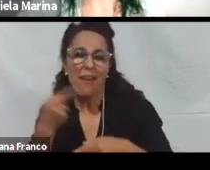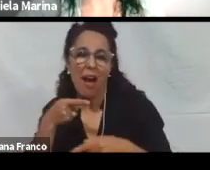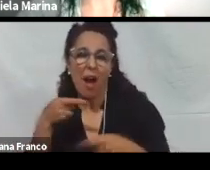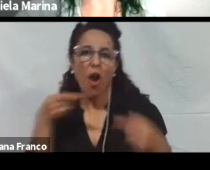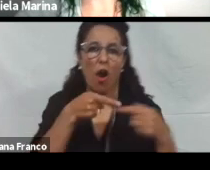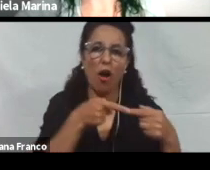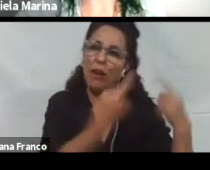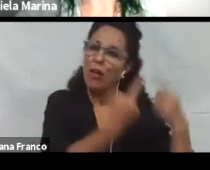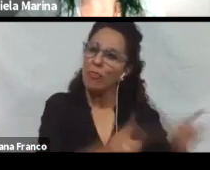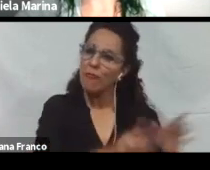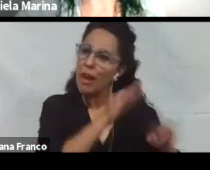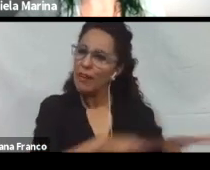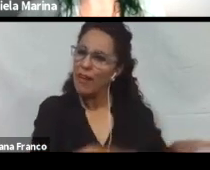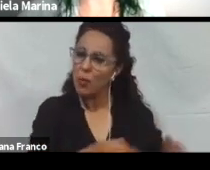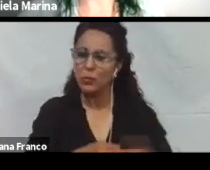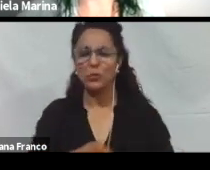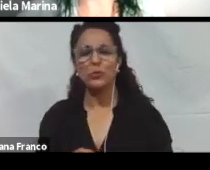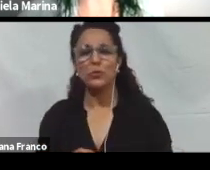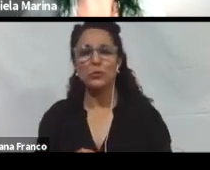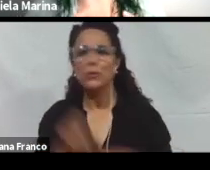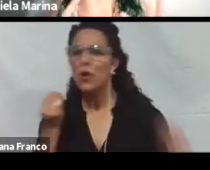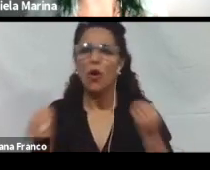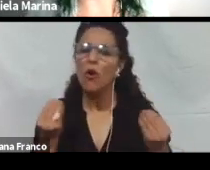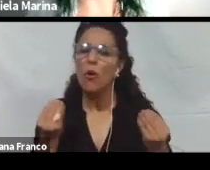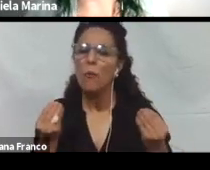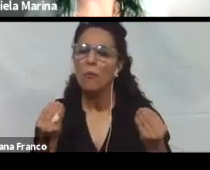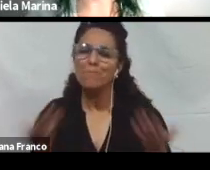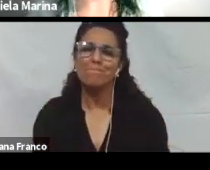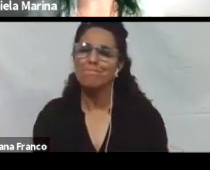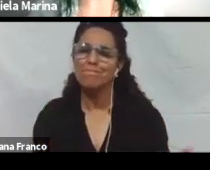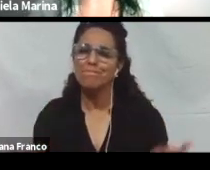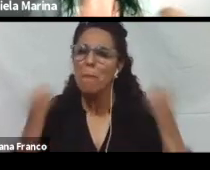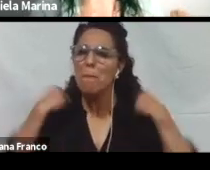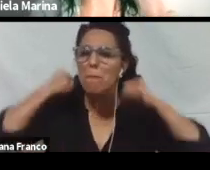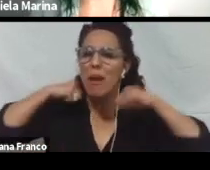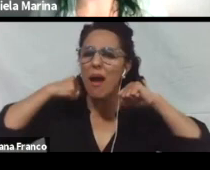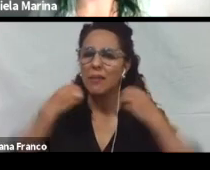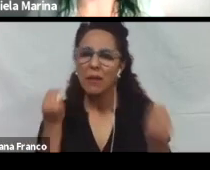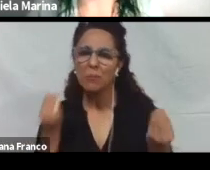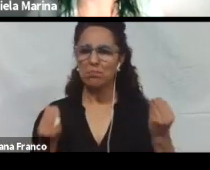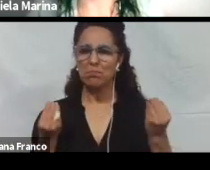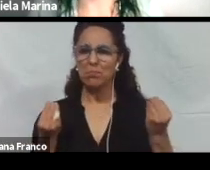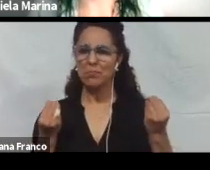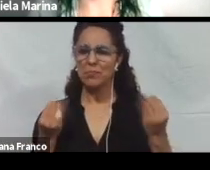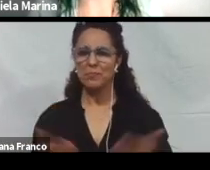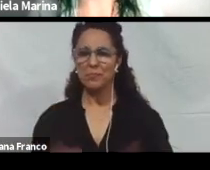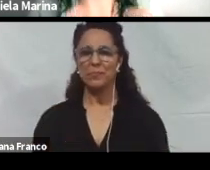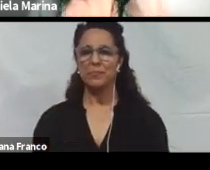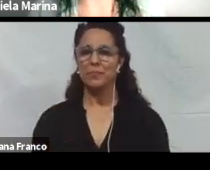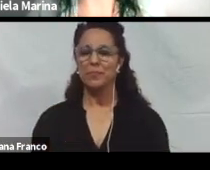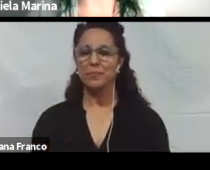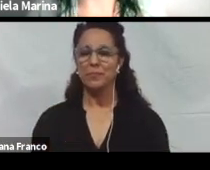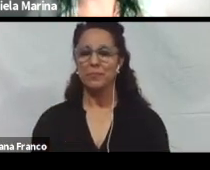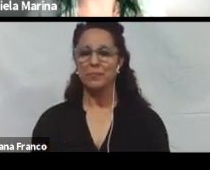Pero, ¿cómo podemos poner esto en práctica? ¿Cómo podemos llevarlo al